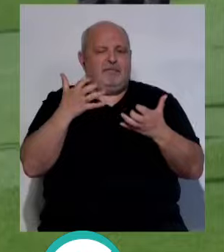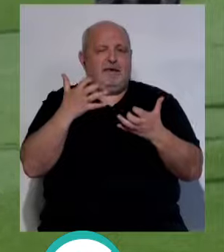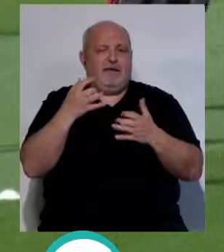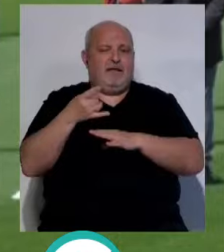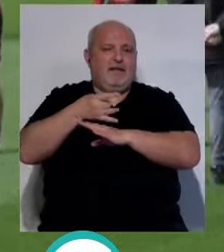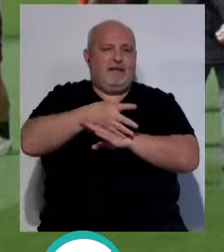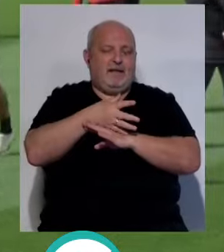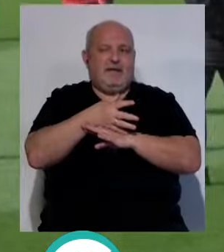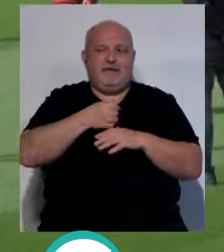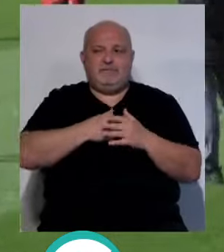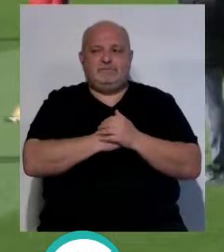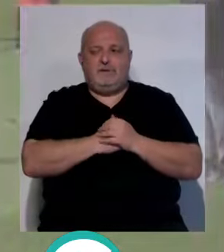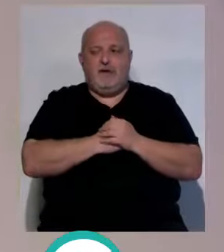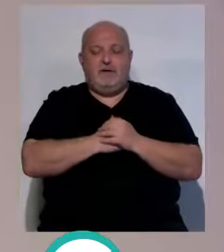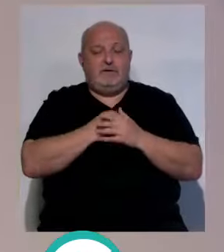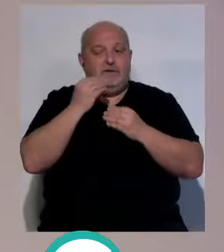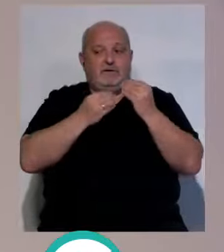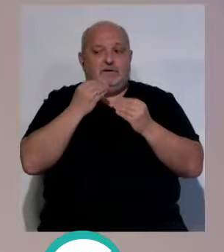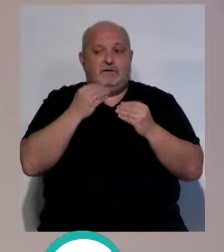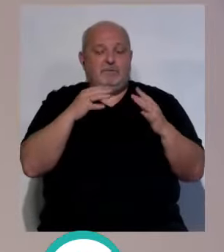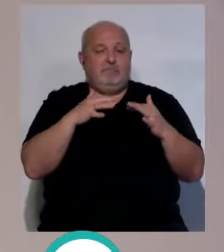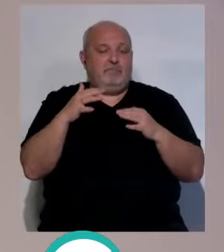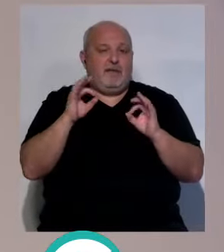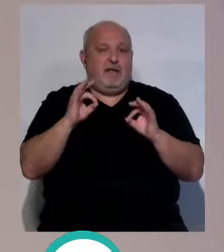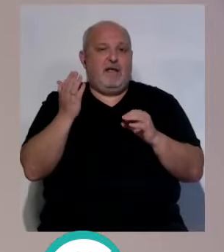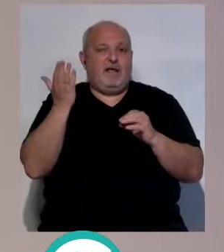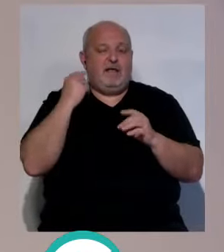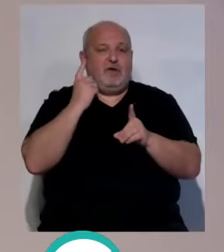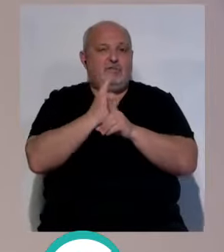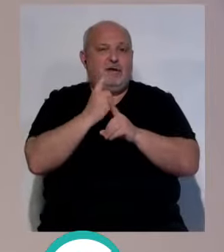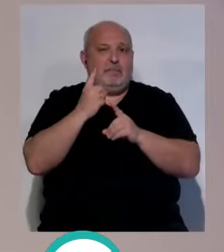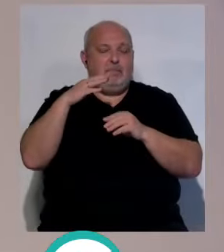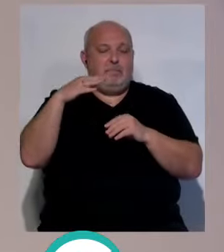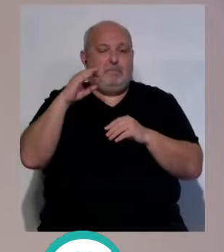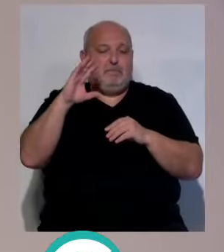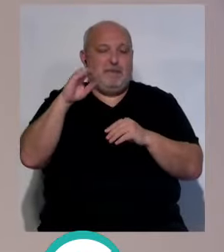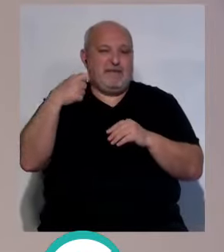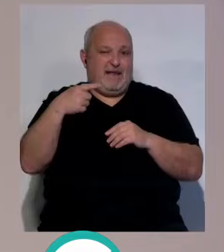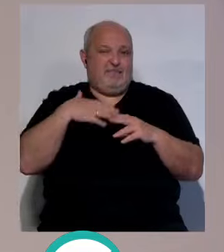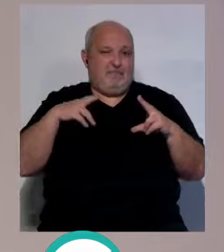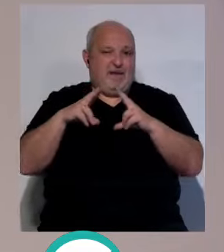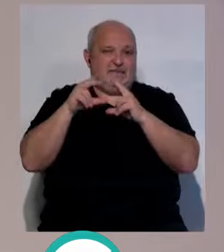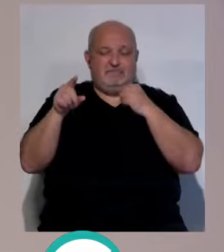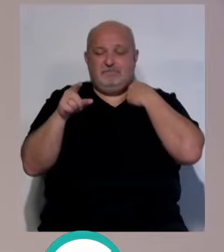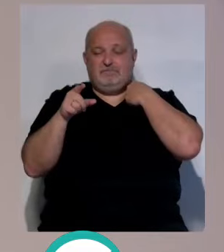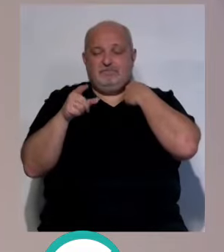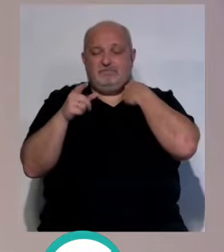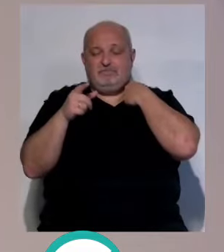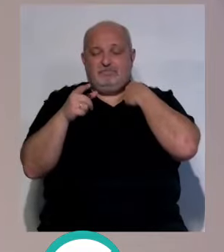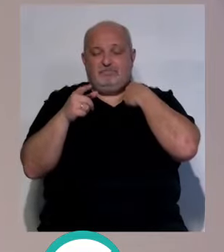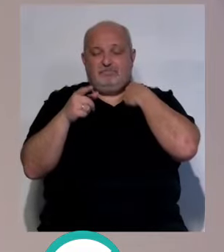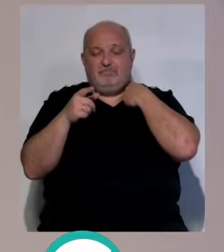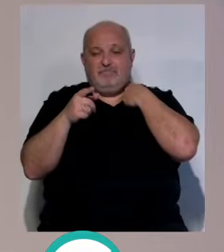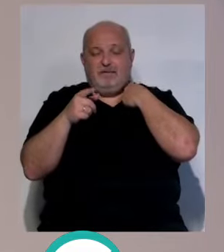gente que salió inicialmente, pensaban un poquito en el partido de ayer con el PSG, y la verdad es que fue un partido cómodo,